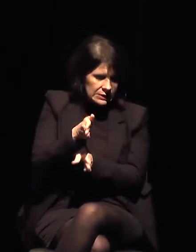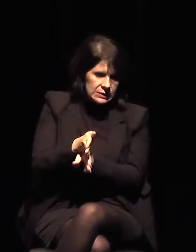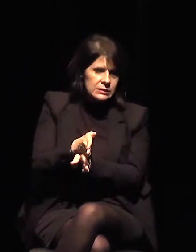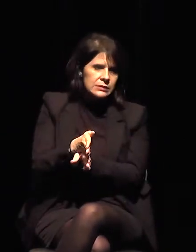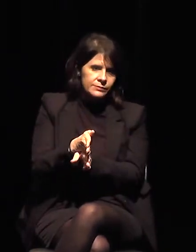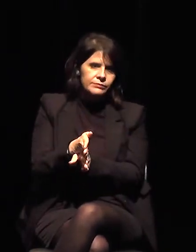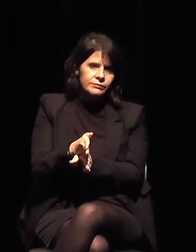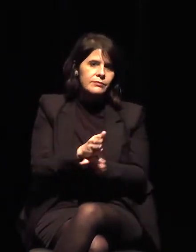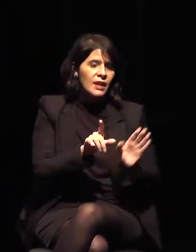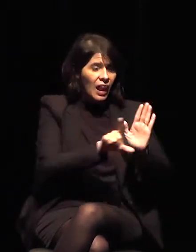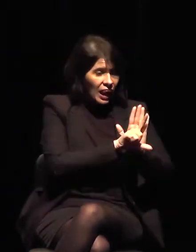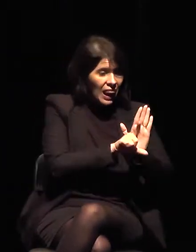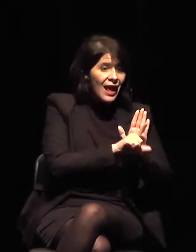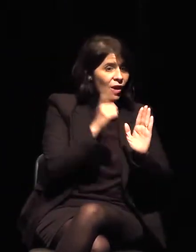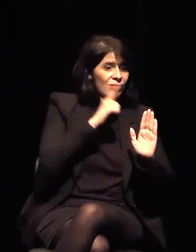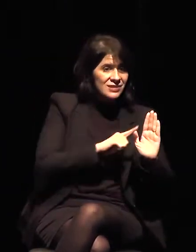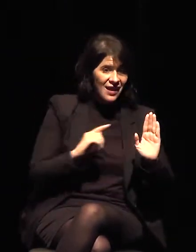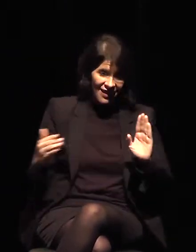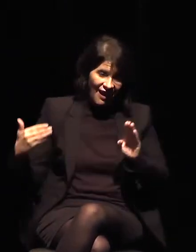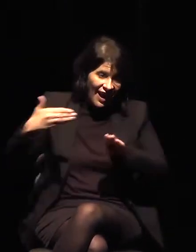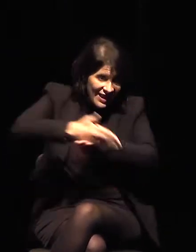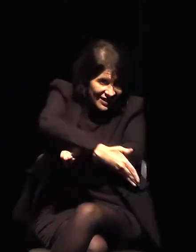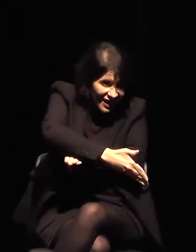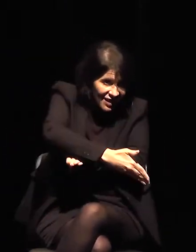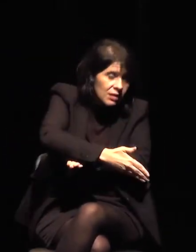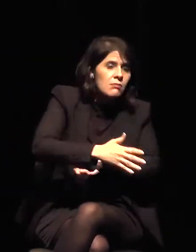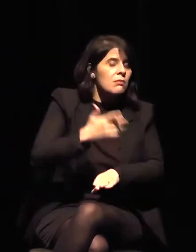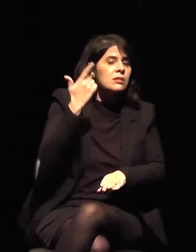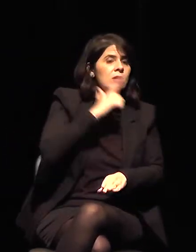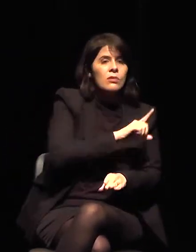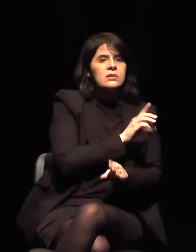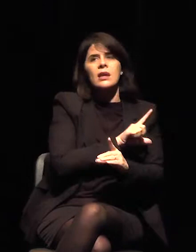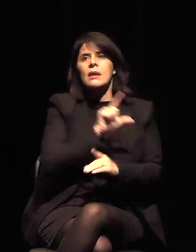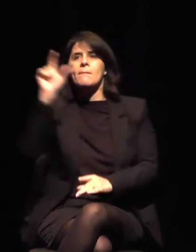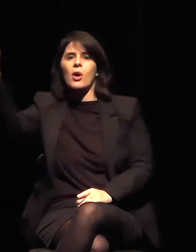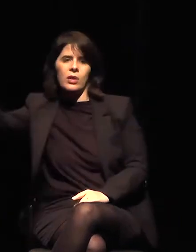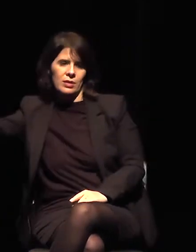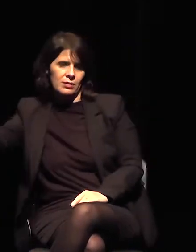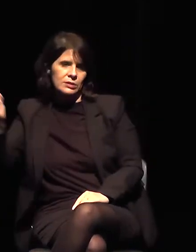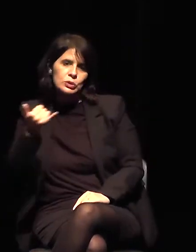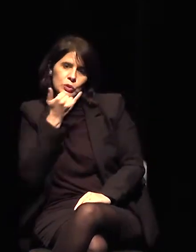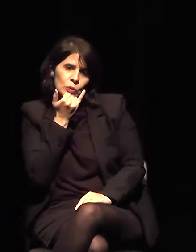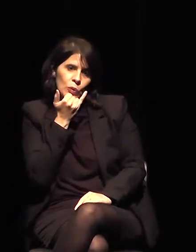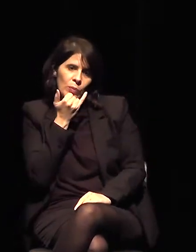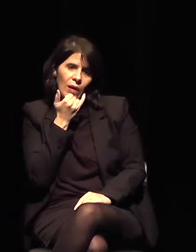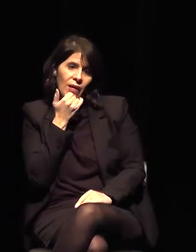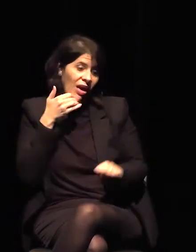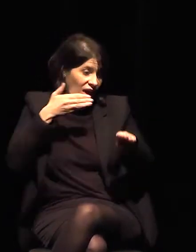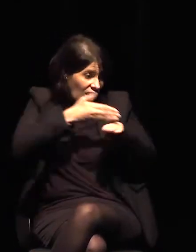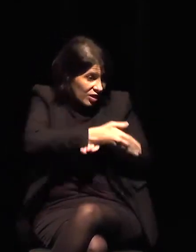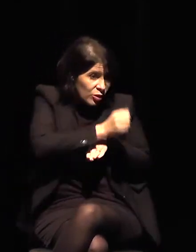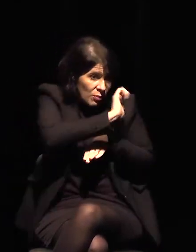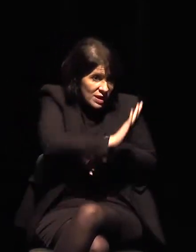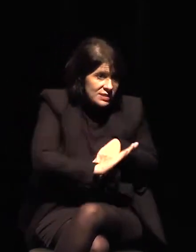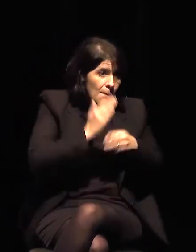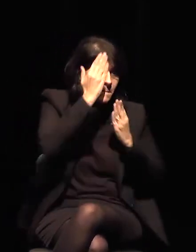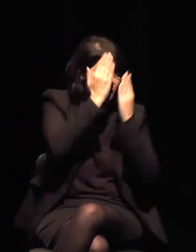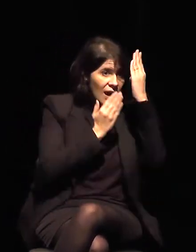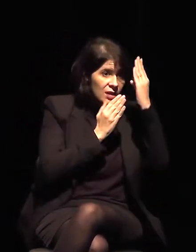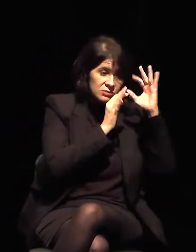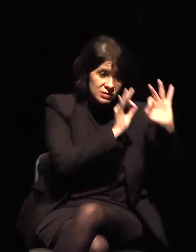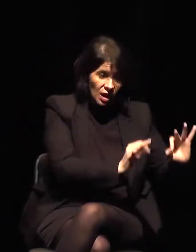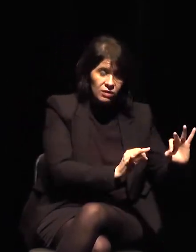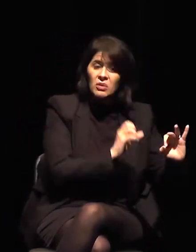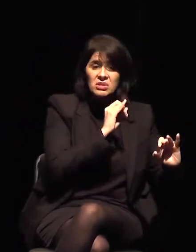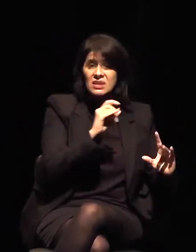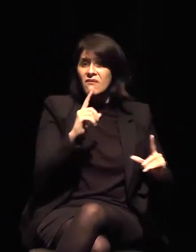Picasso es importante cuando llega, pero no lo es cuando sale. Y lo mismo a la inversa. Cuando exportamos un